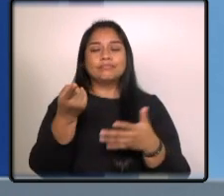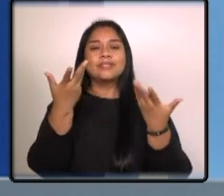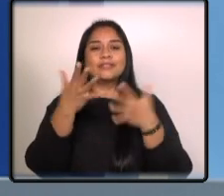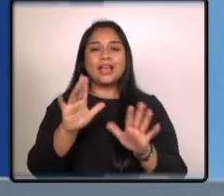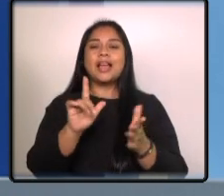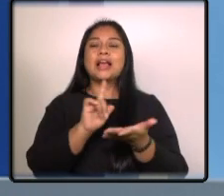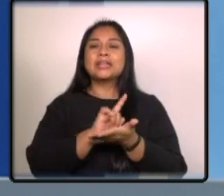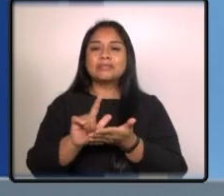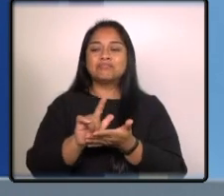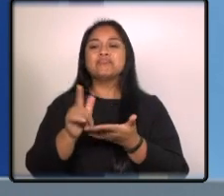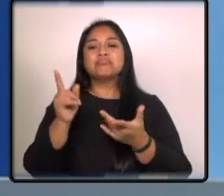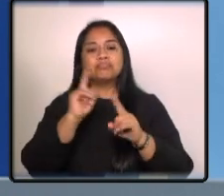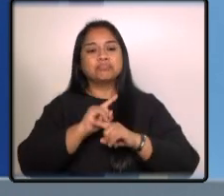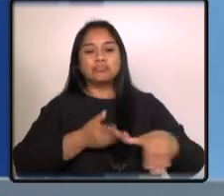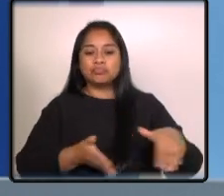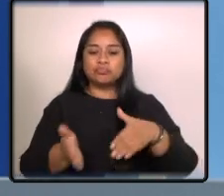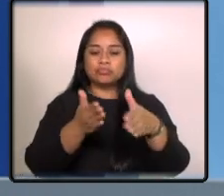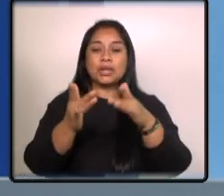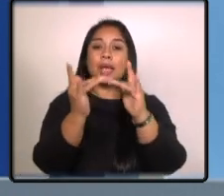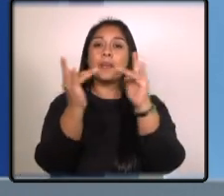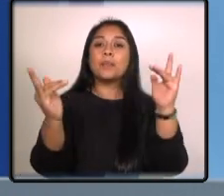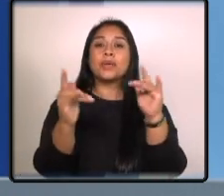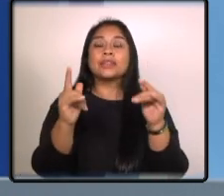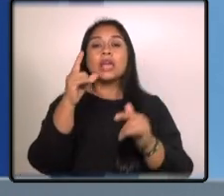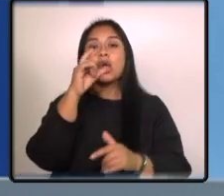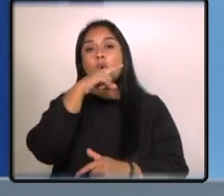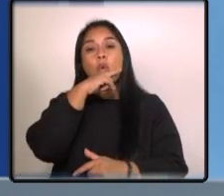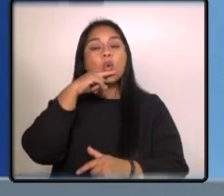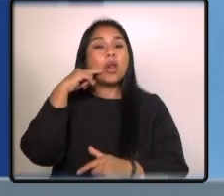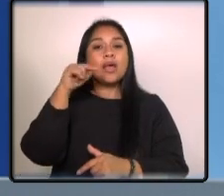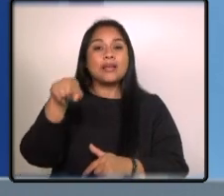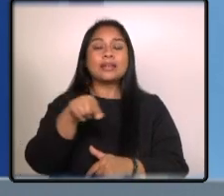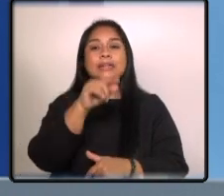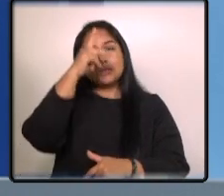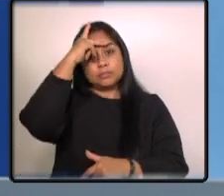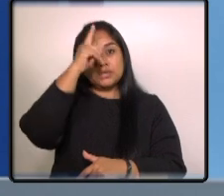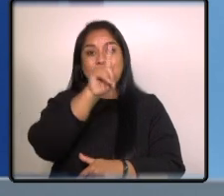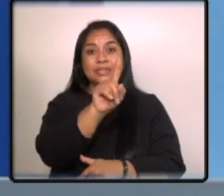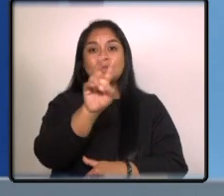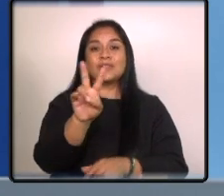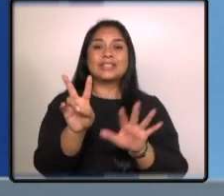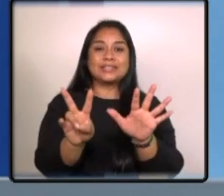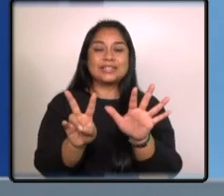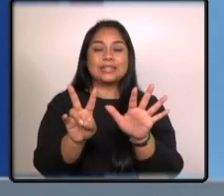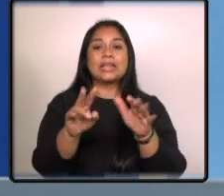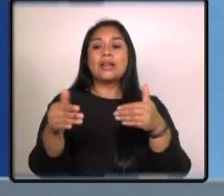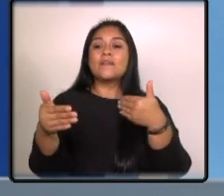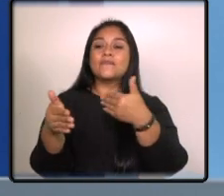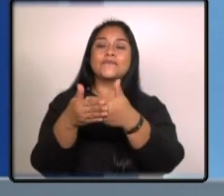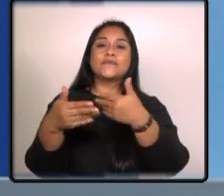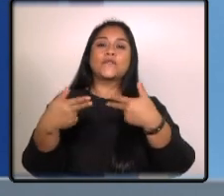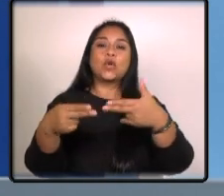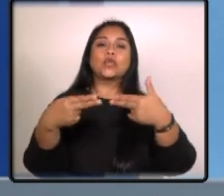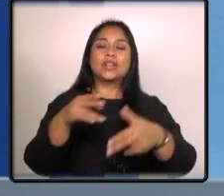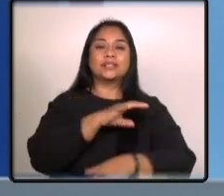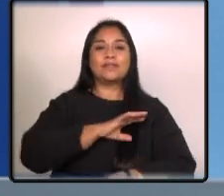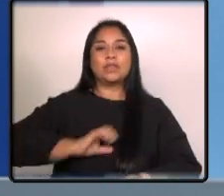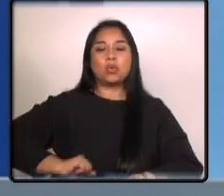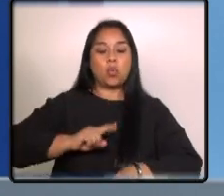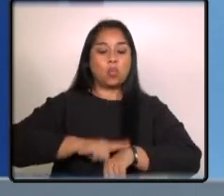en el puente colorado en el kilómetro 127 frontera con el salvador este trabajo se realizó en 48 horas